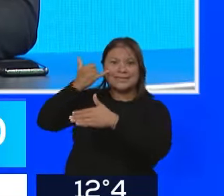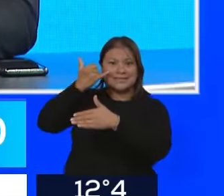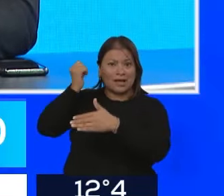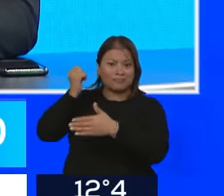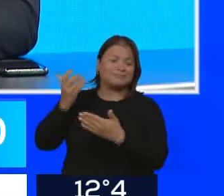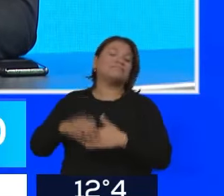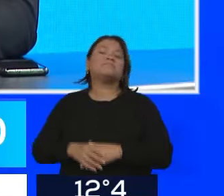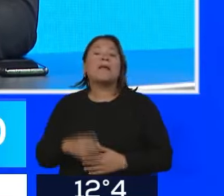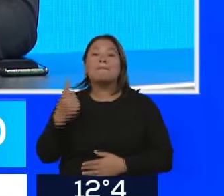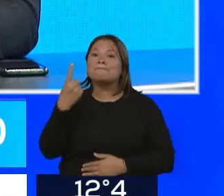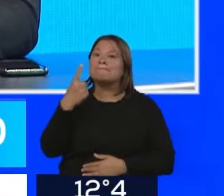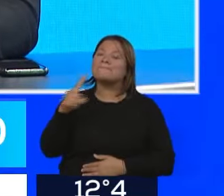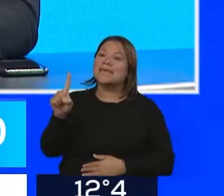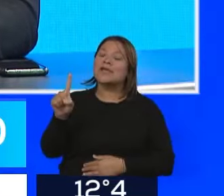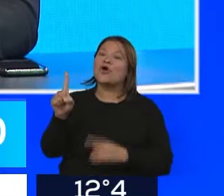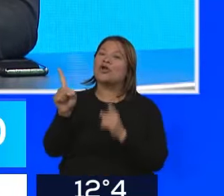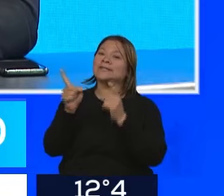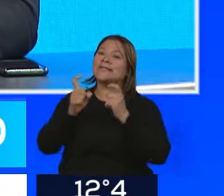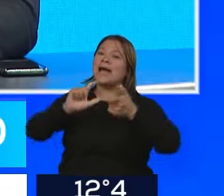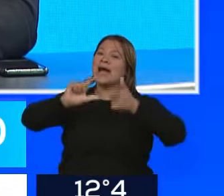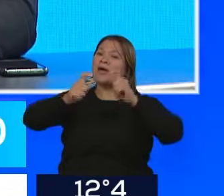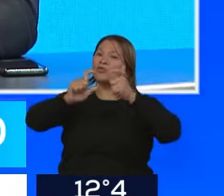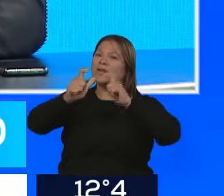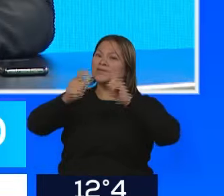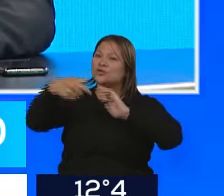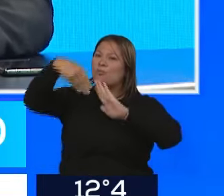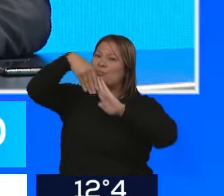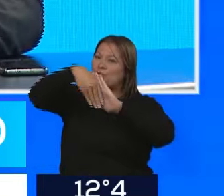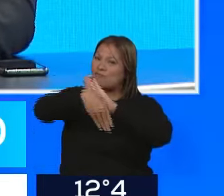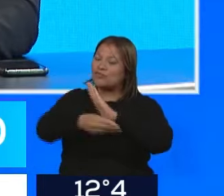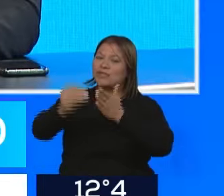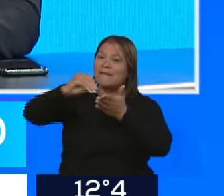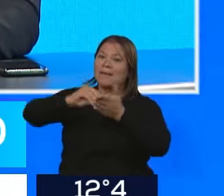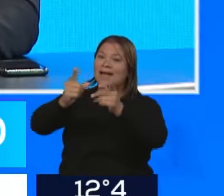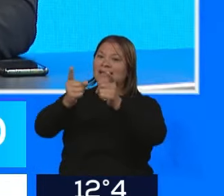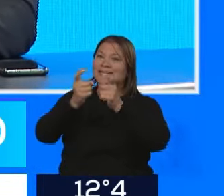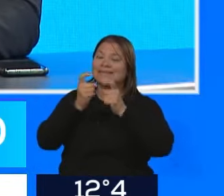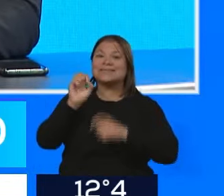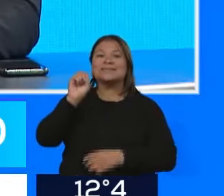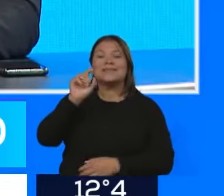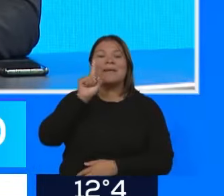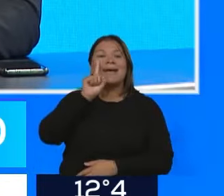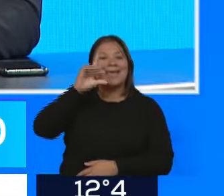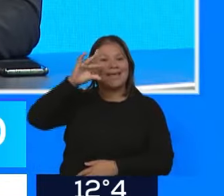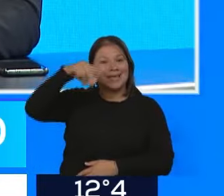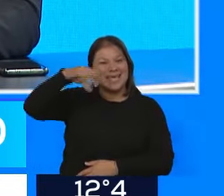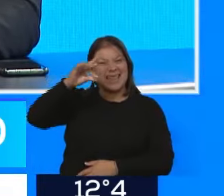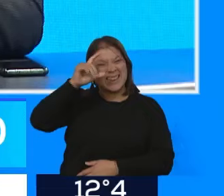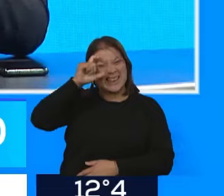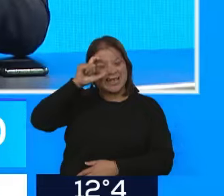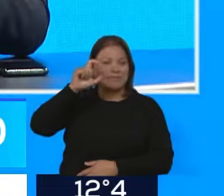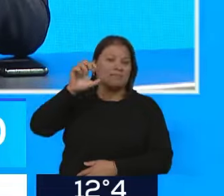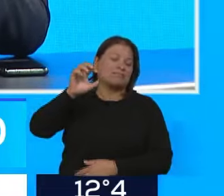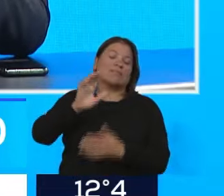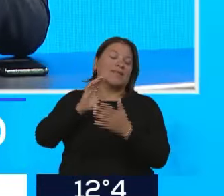aceite para que los engranajes comiencen a operar como es debido. Estamos hablando de la interoperabilidad de los códigos QR.